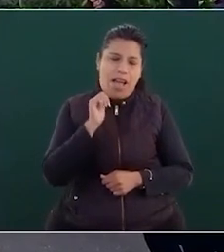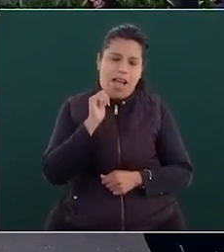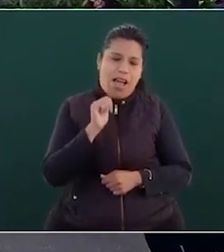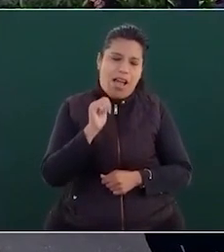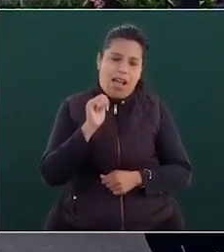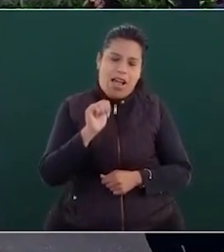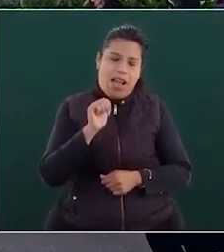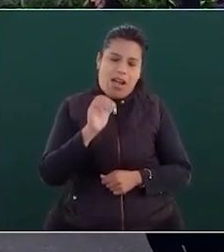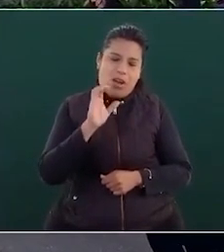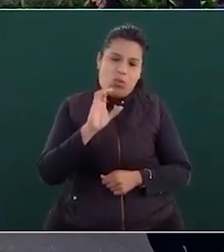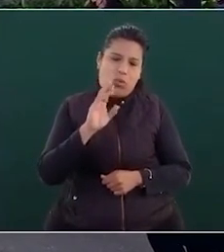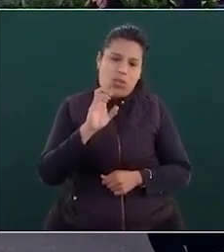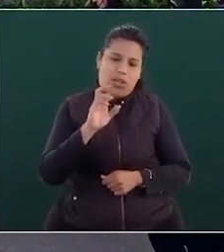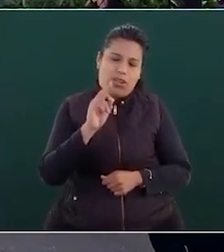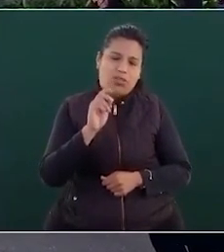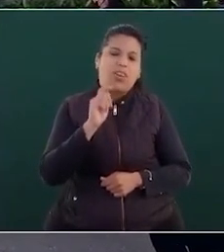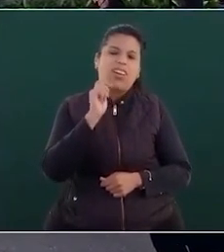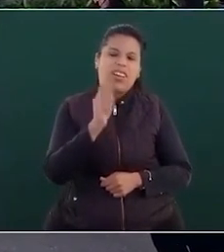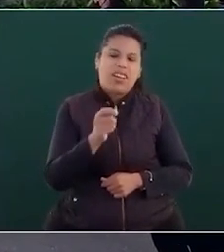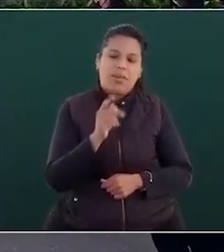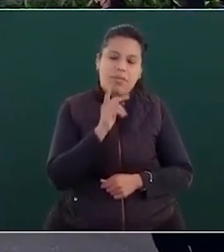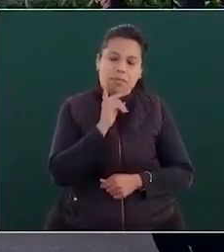pero vamos a terminarlo de leer